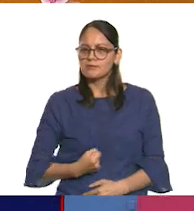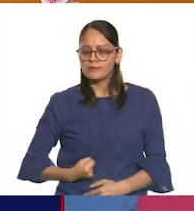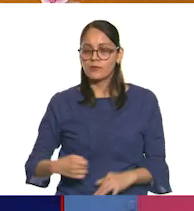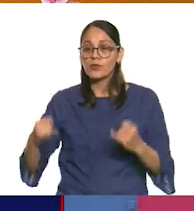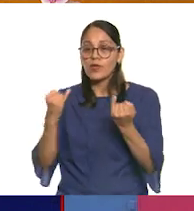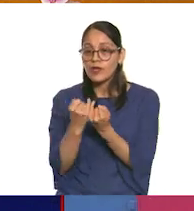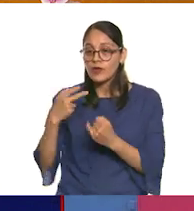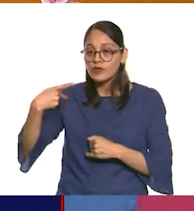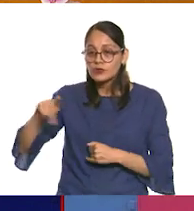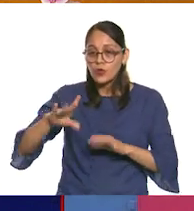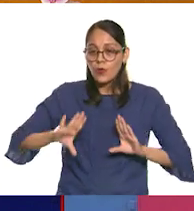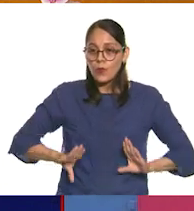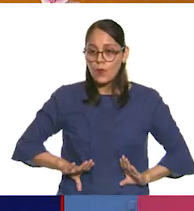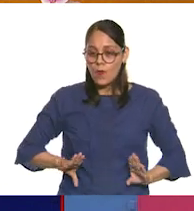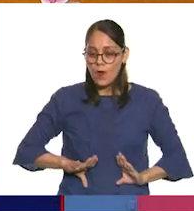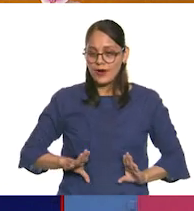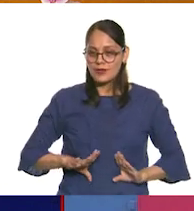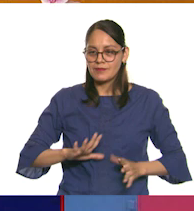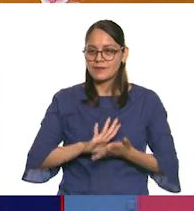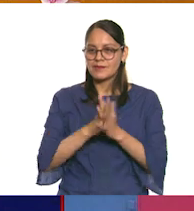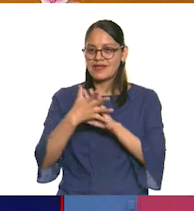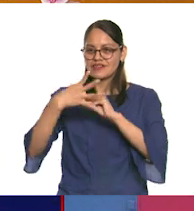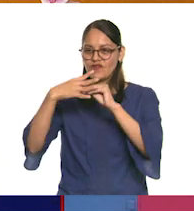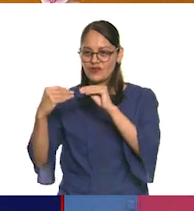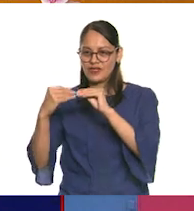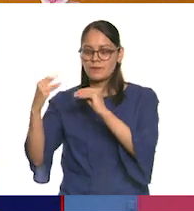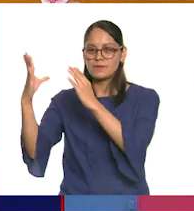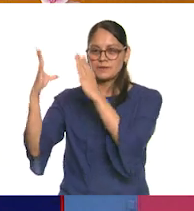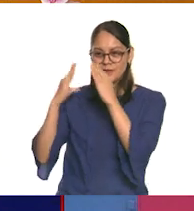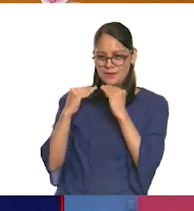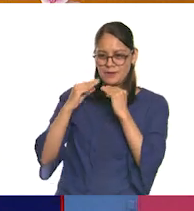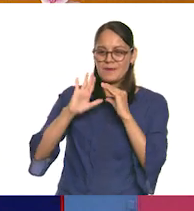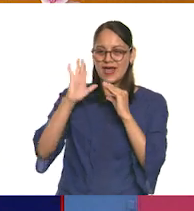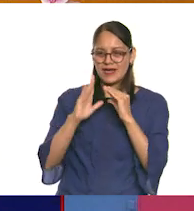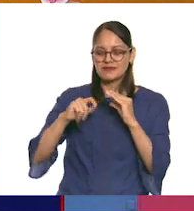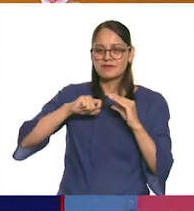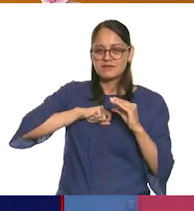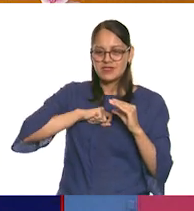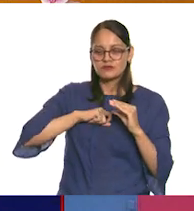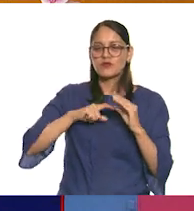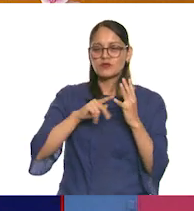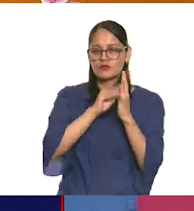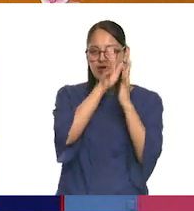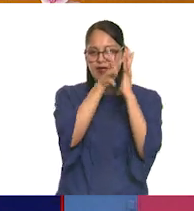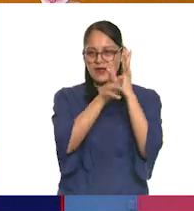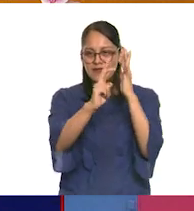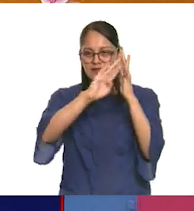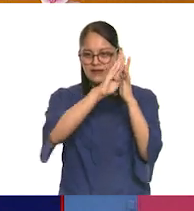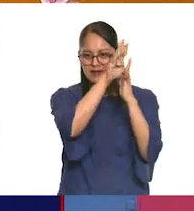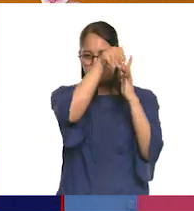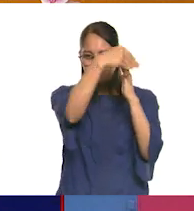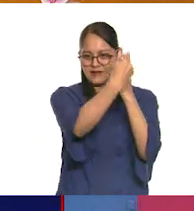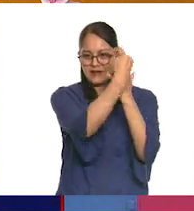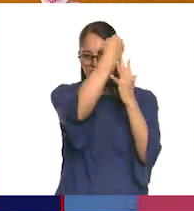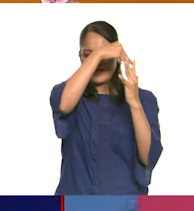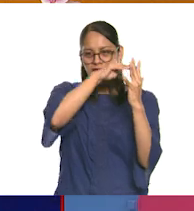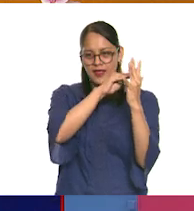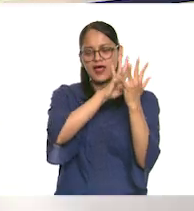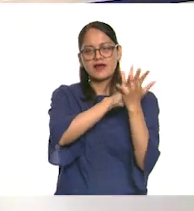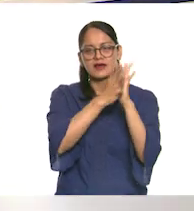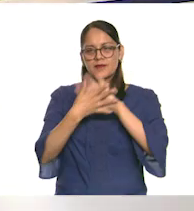que se convierta en una guía a nuestro camino, entrelazándose entre las ramas de un árbol. Así es, mamá.